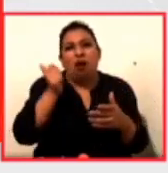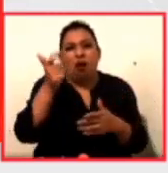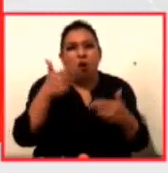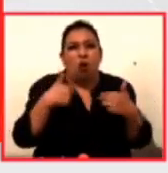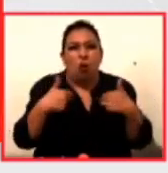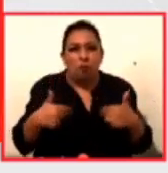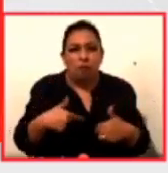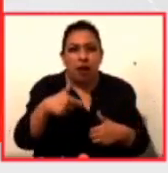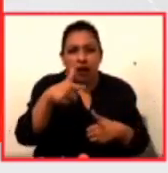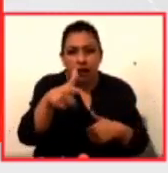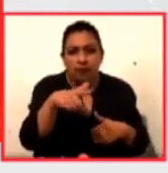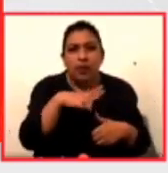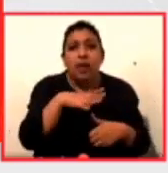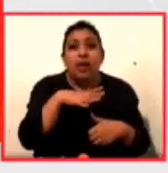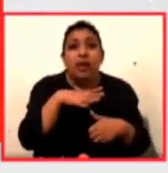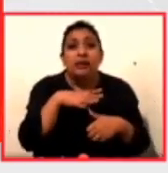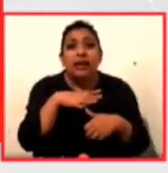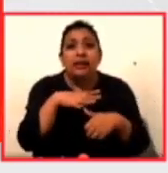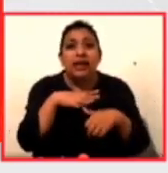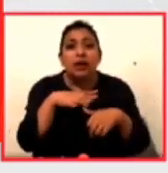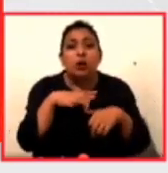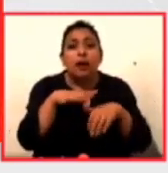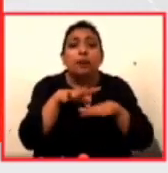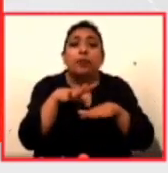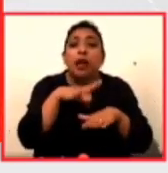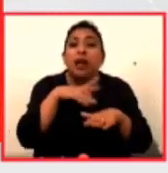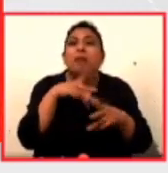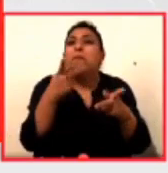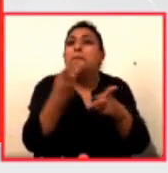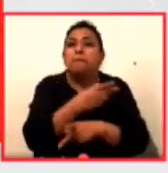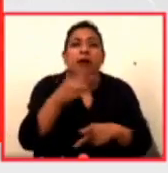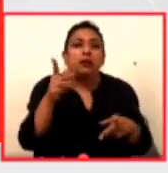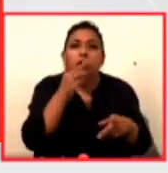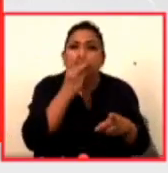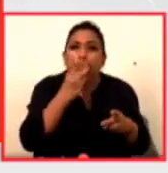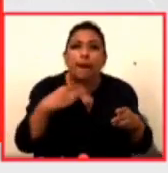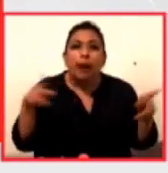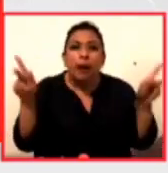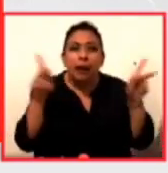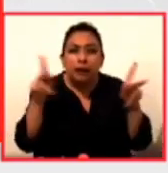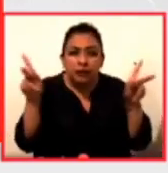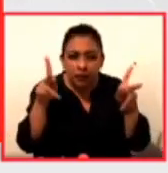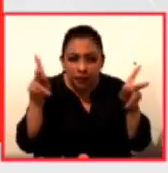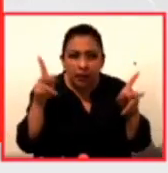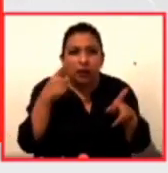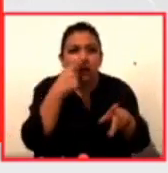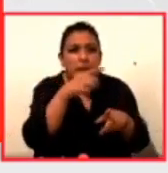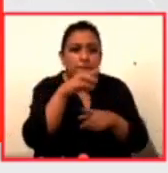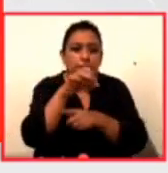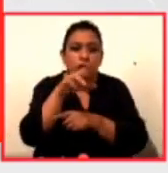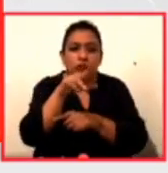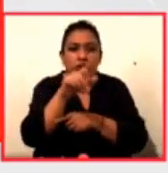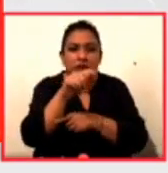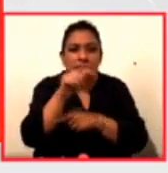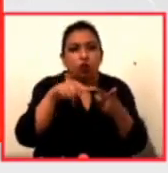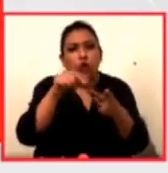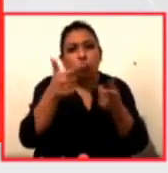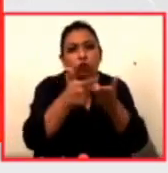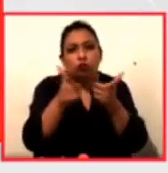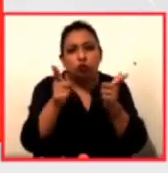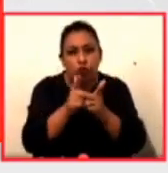El documental mexicano ¿Qué le pasó a las abejas? revela el ecocidio silencioso perpetrado por Monsanto y otros corporativos